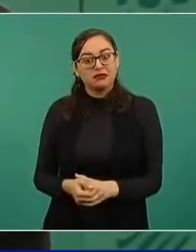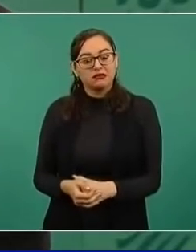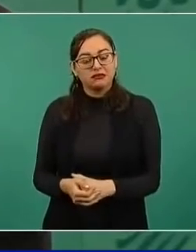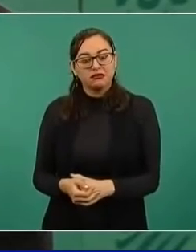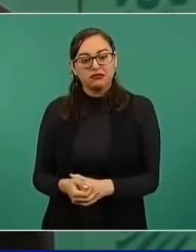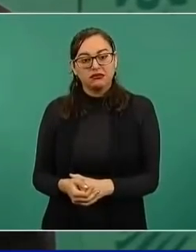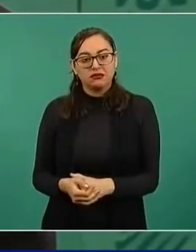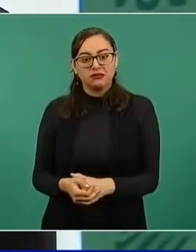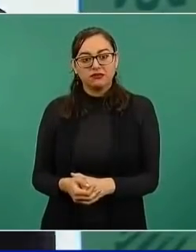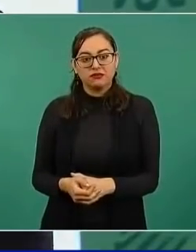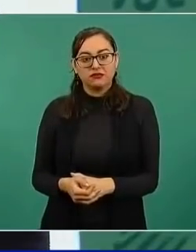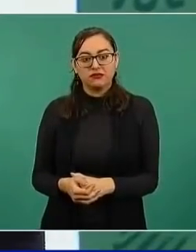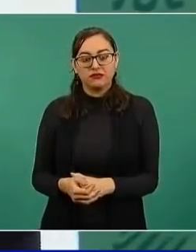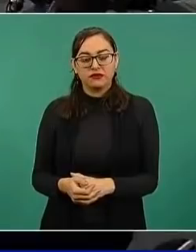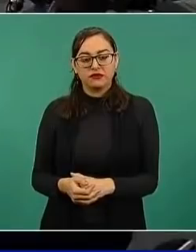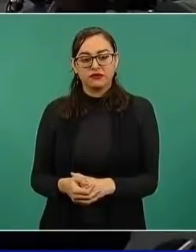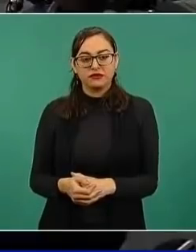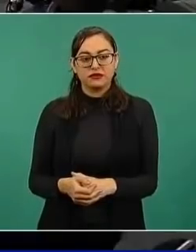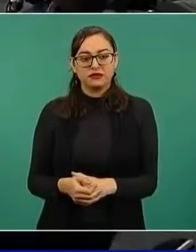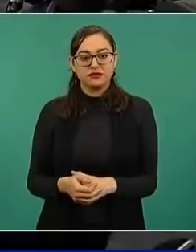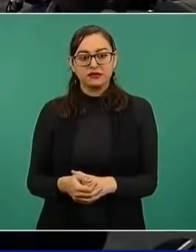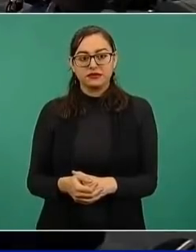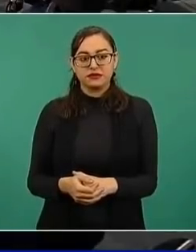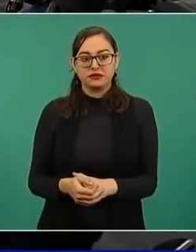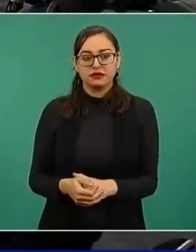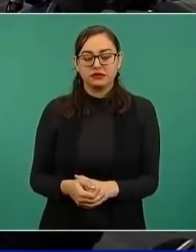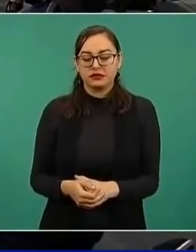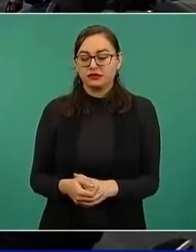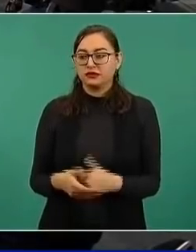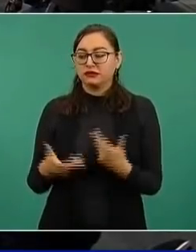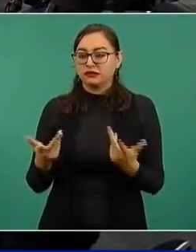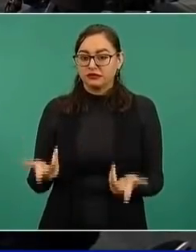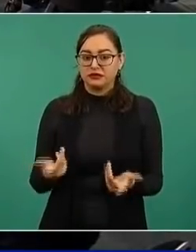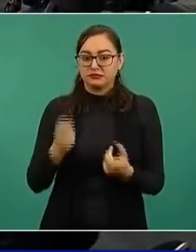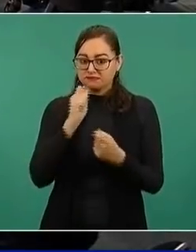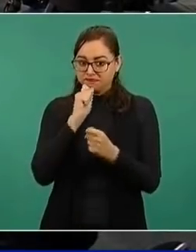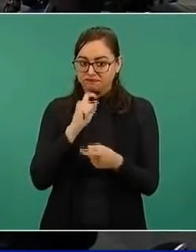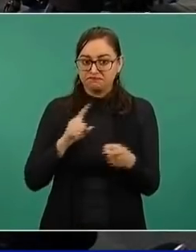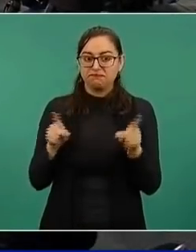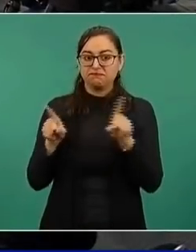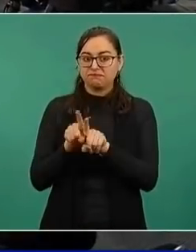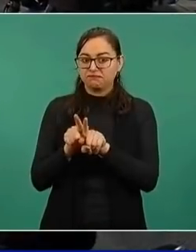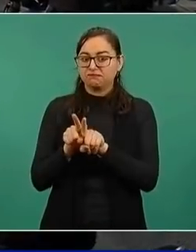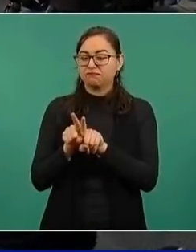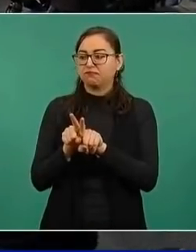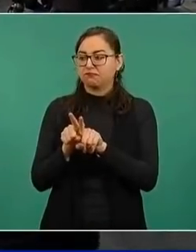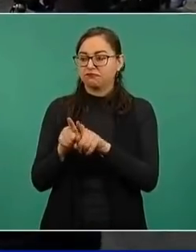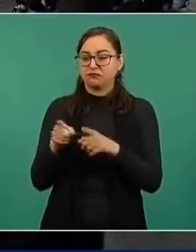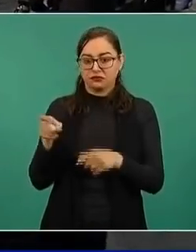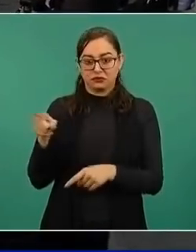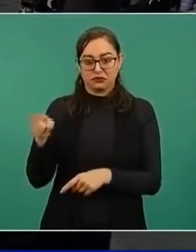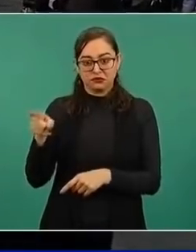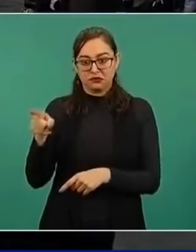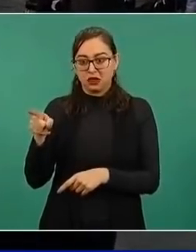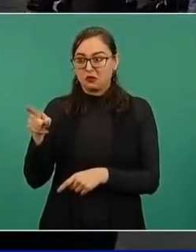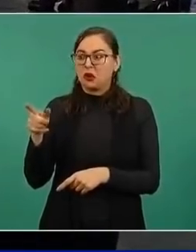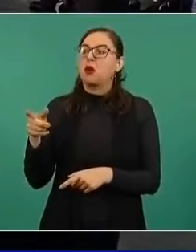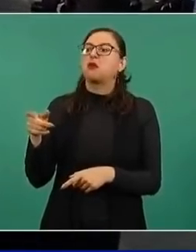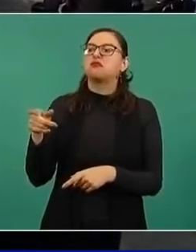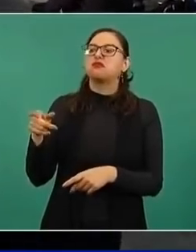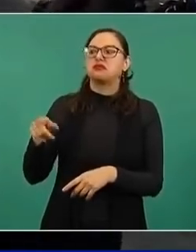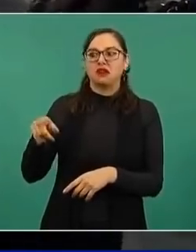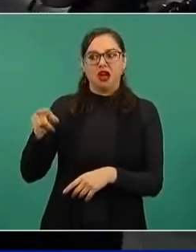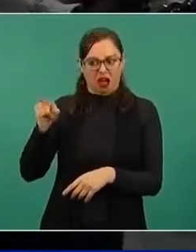que unos movimientos que hubieron, él encabezó la quema